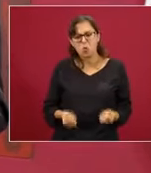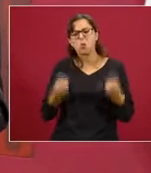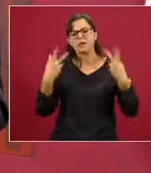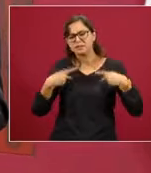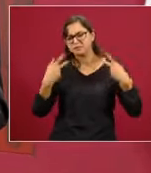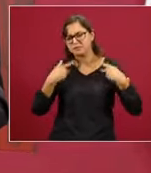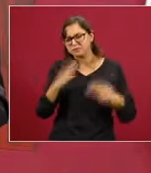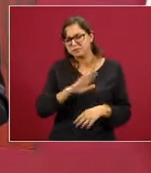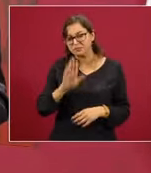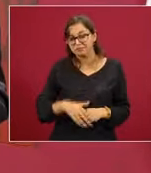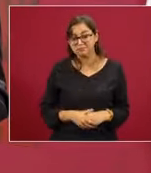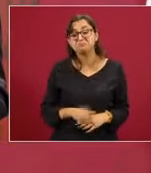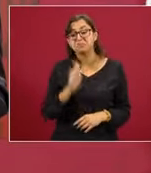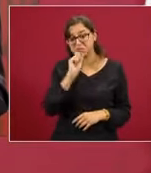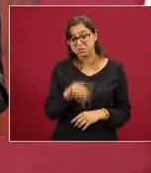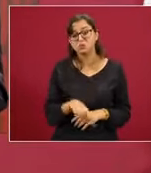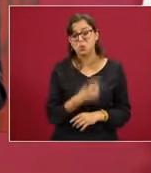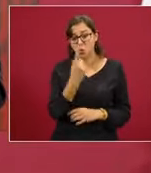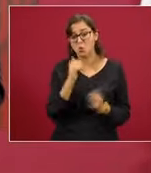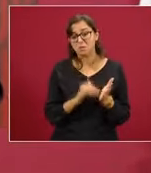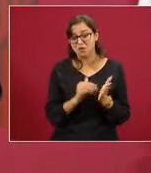costó un millón de vidas.